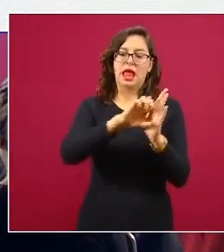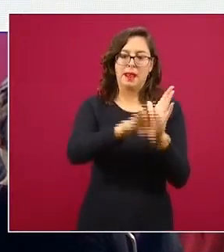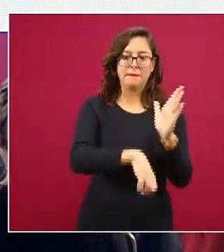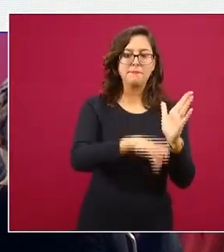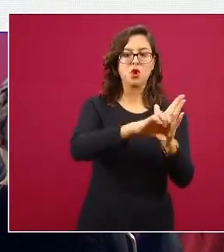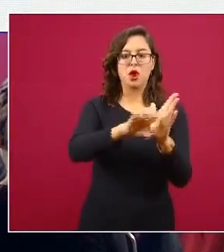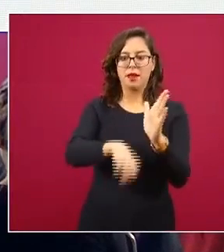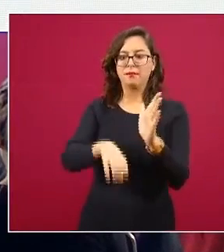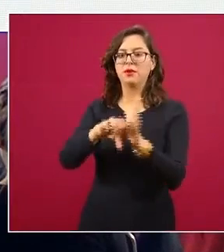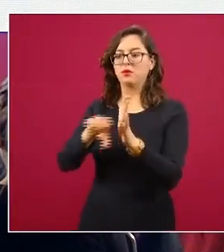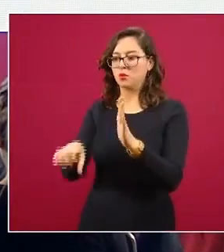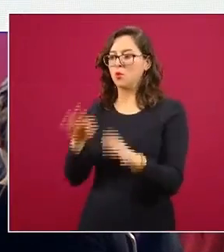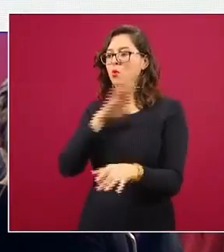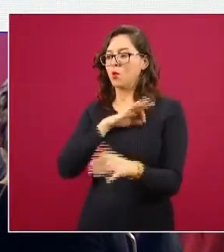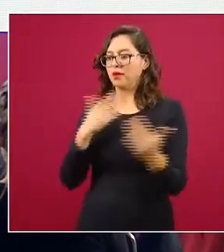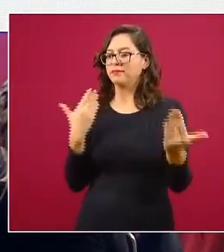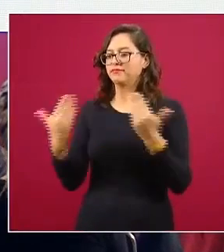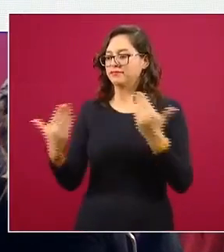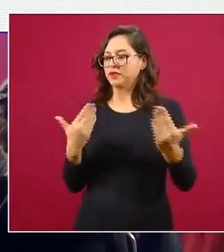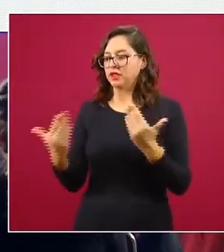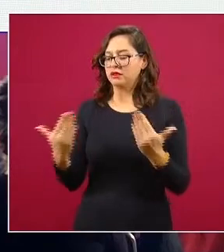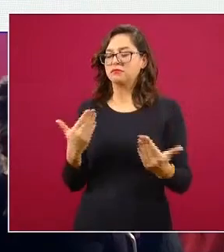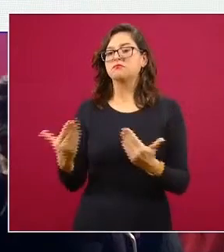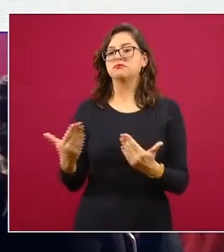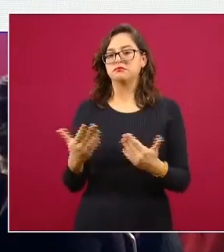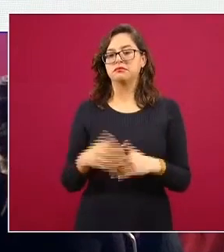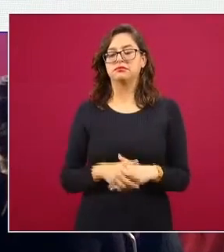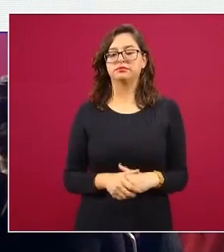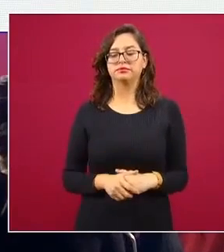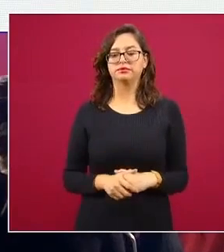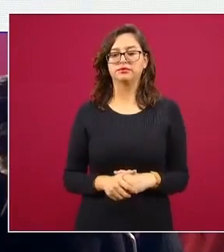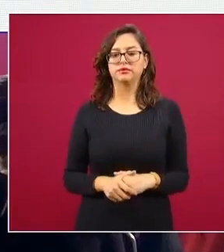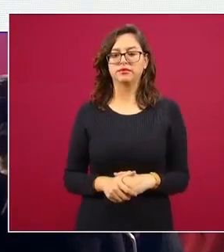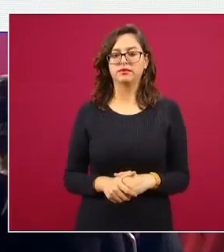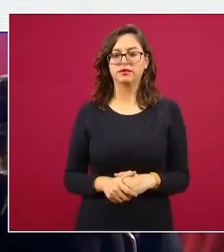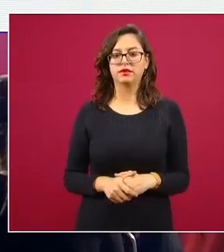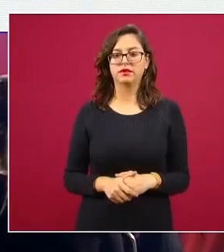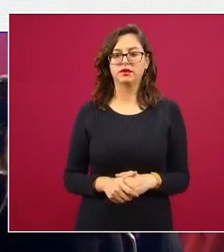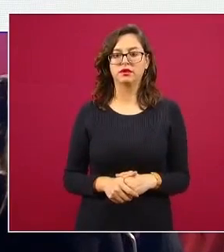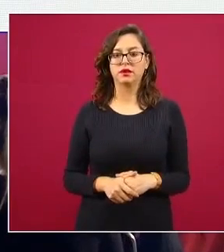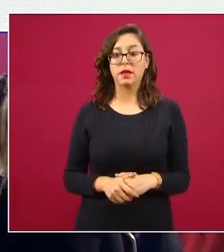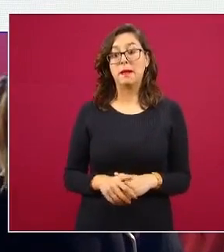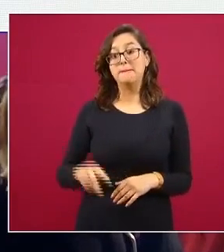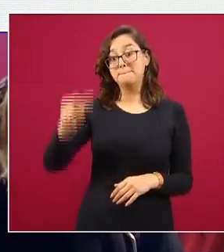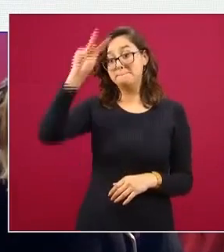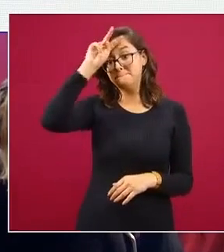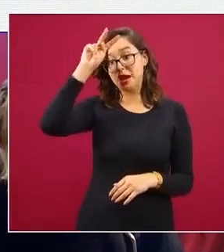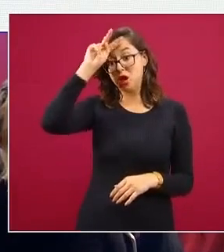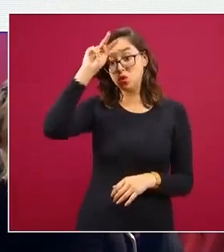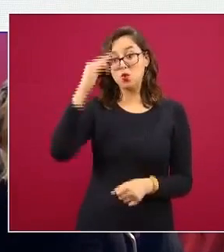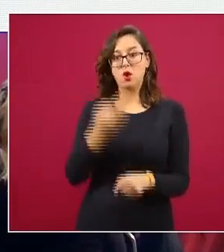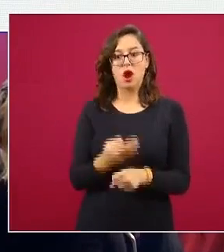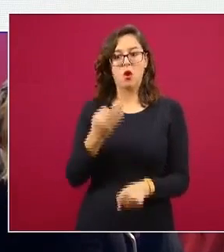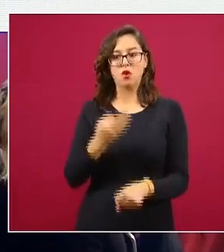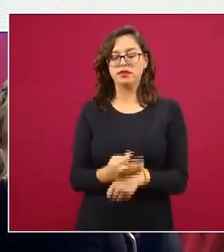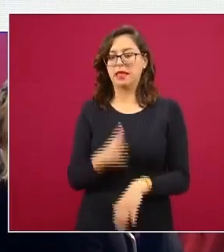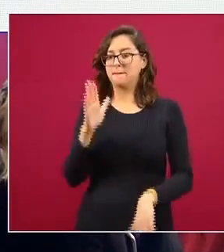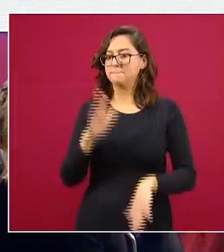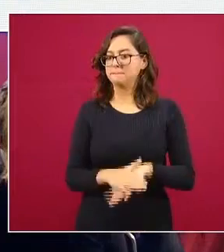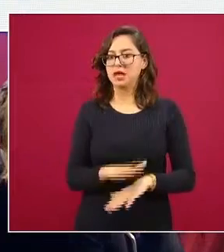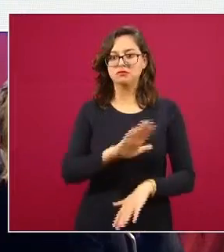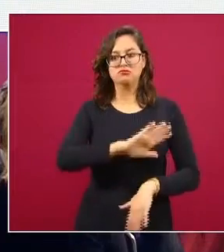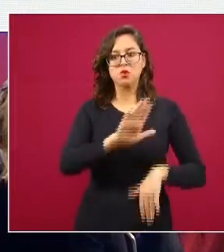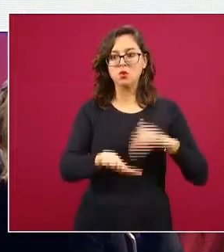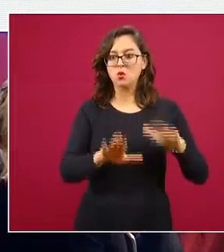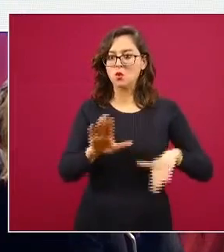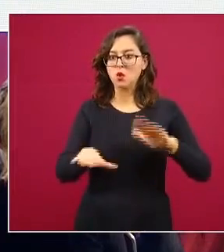y nos permite visualizar la importancia de este indicador Perú que está en fase creciendo alcanzó